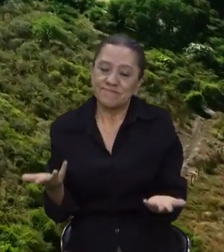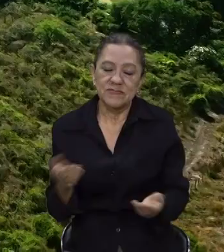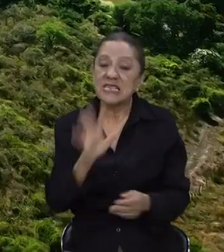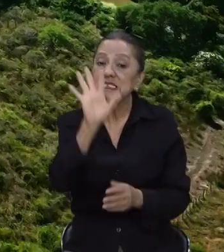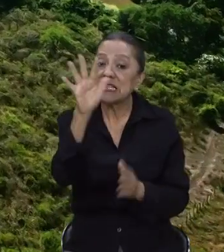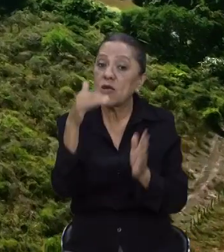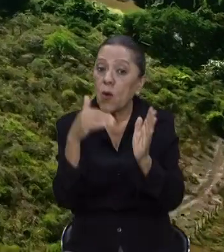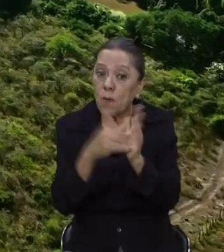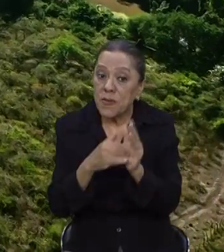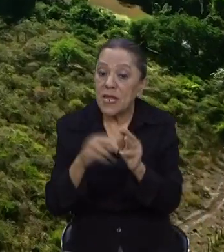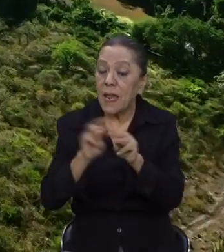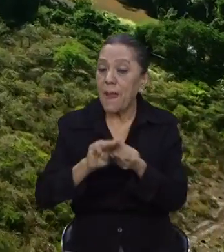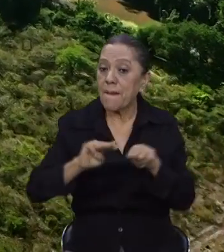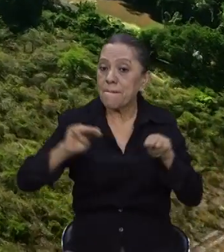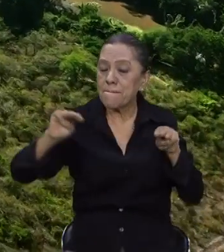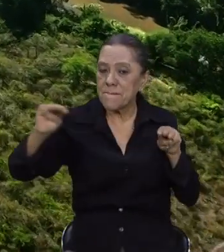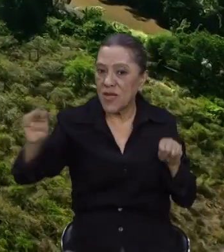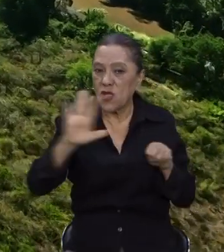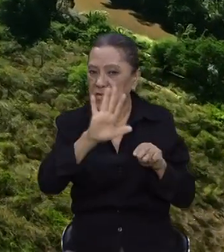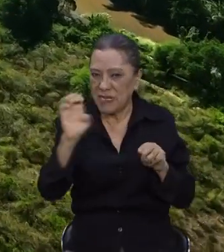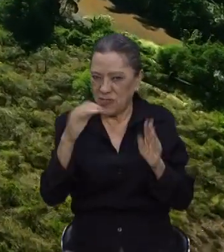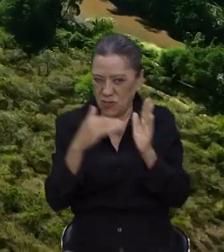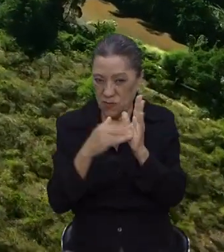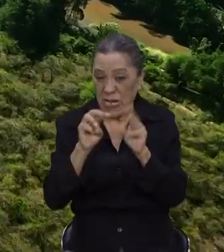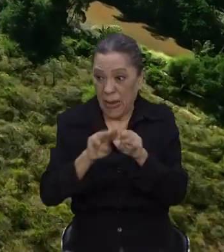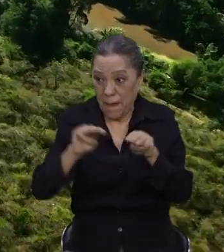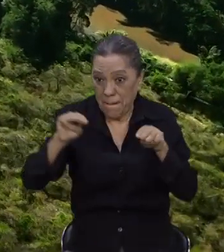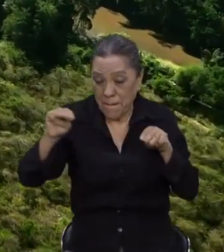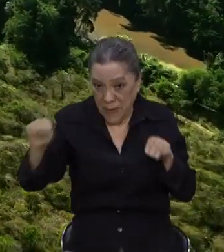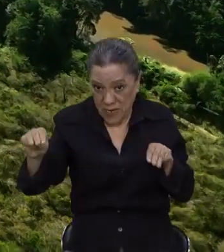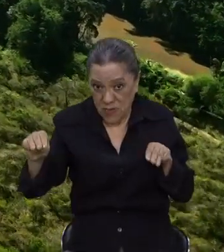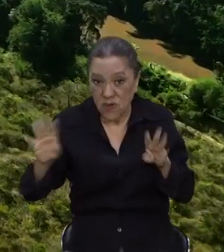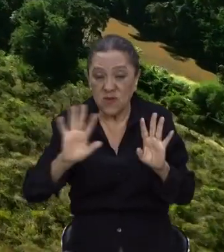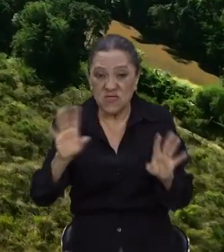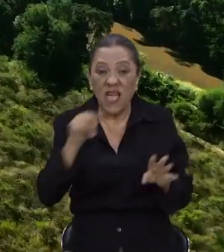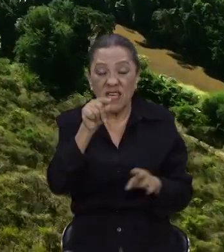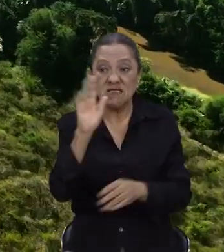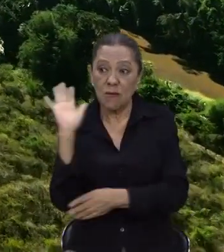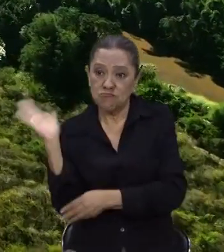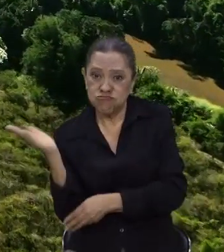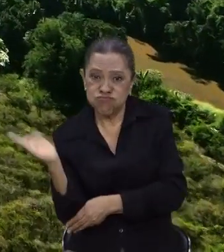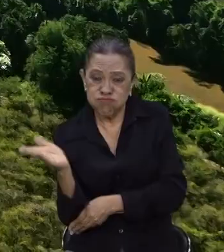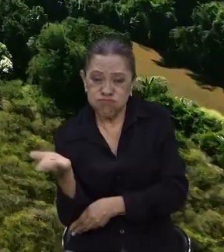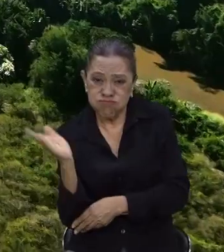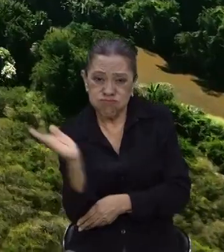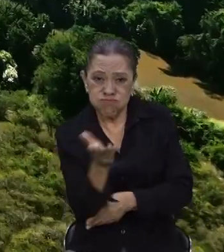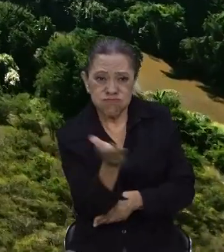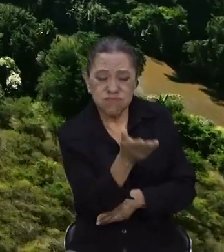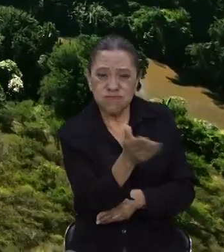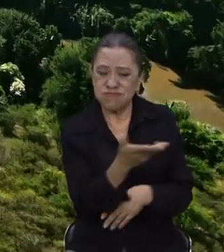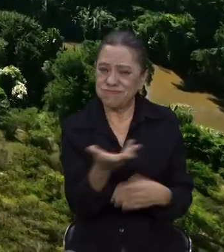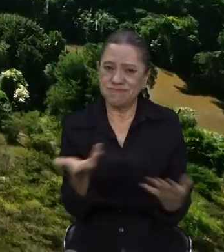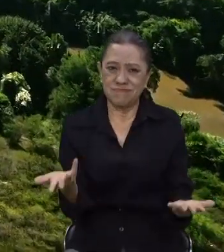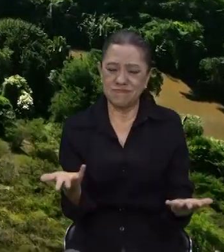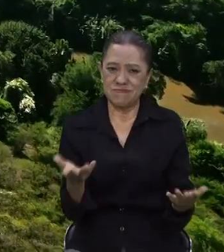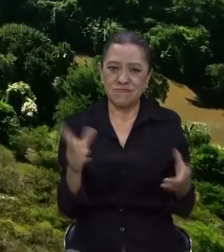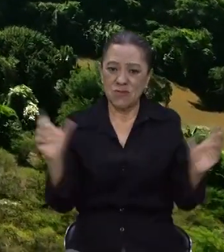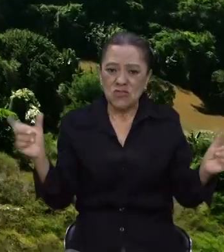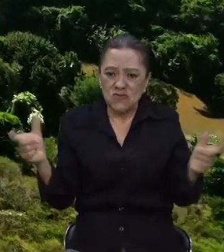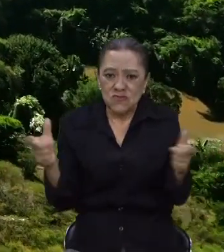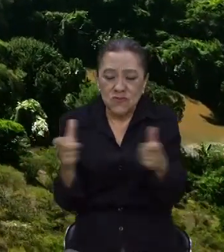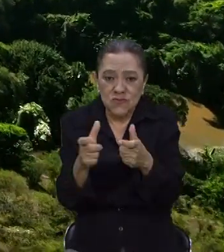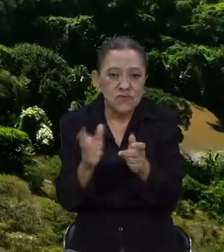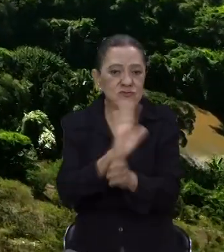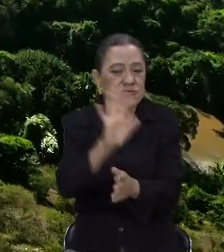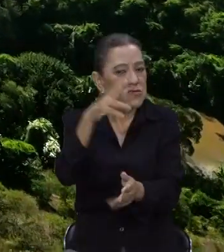hectáreas que están dentro del área natural protegida, que pues ha sido deforestada y si no hacemos frente al